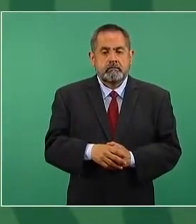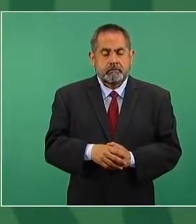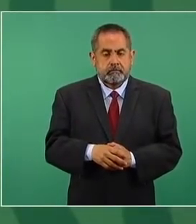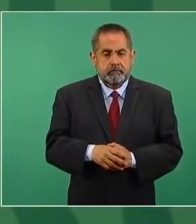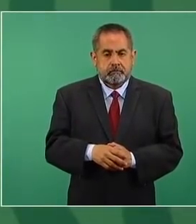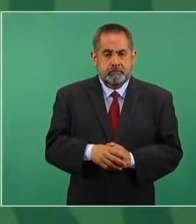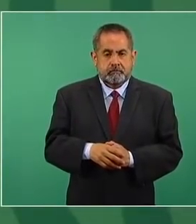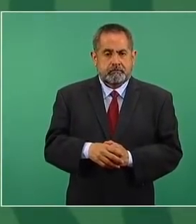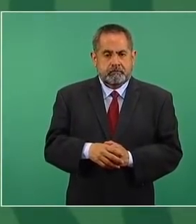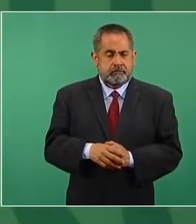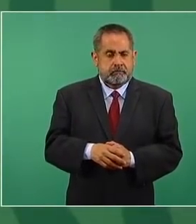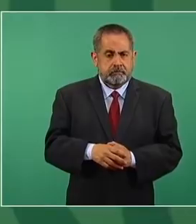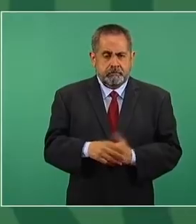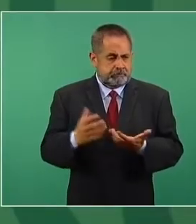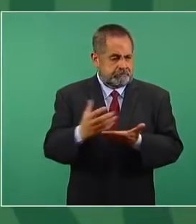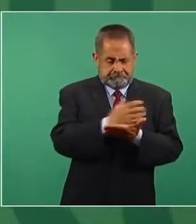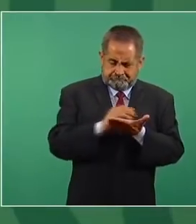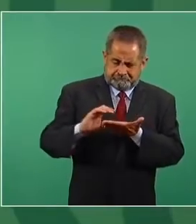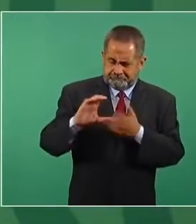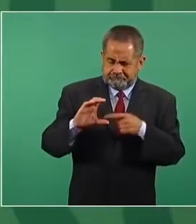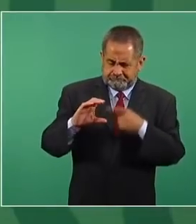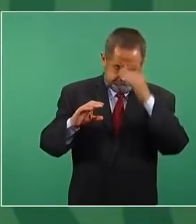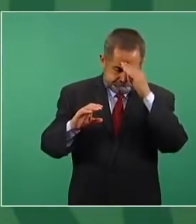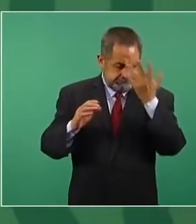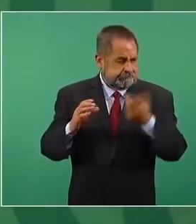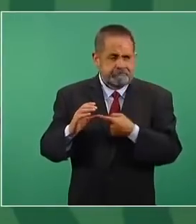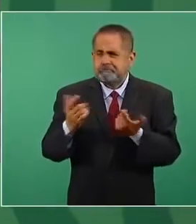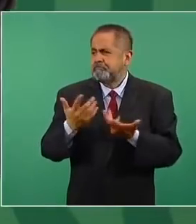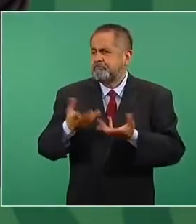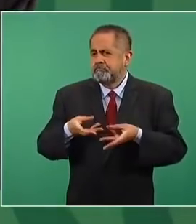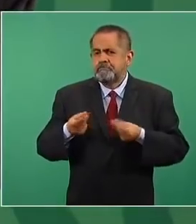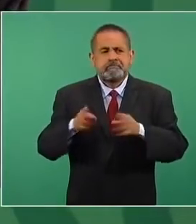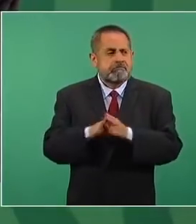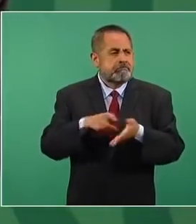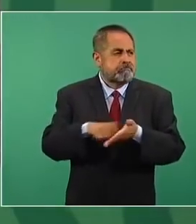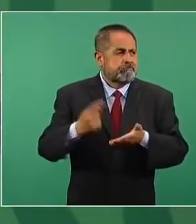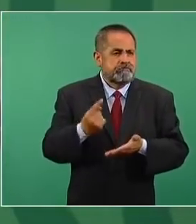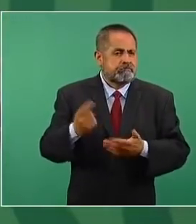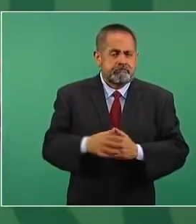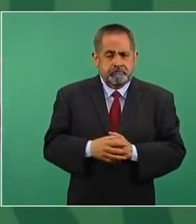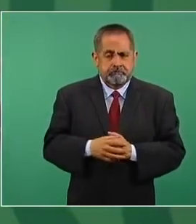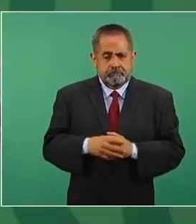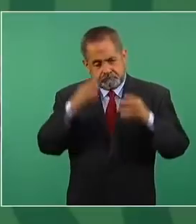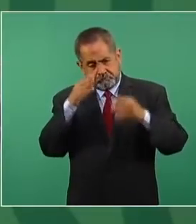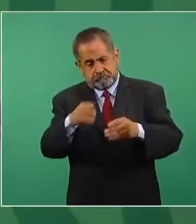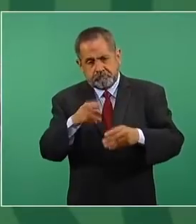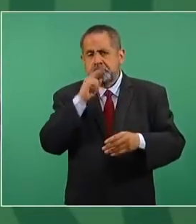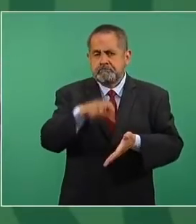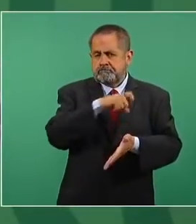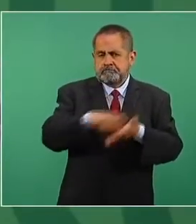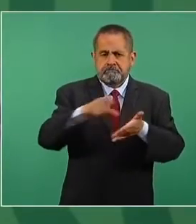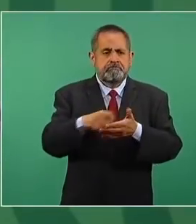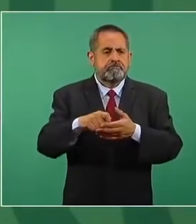decidió destinarlo a la compra de